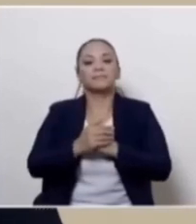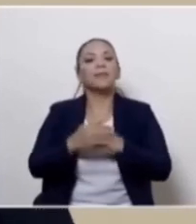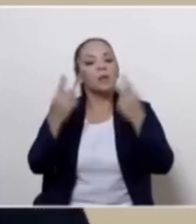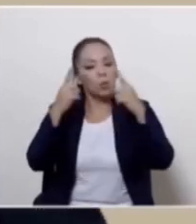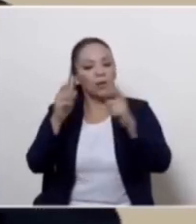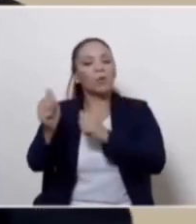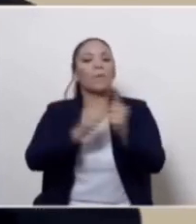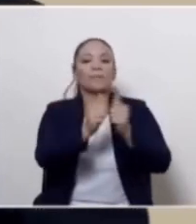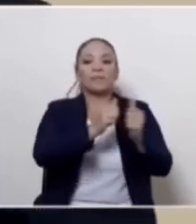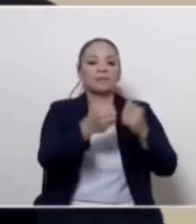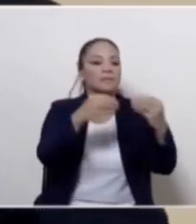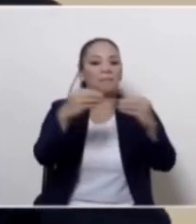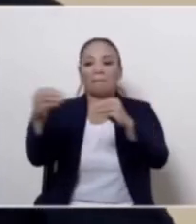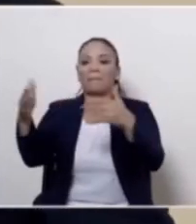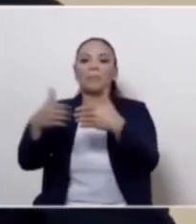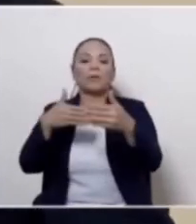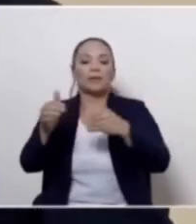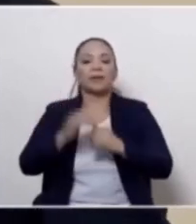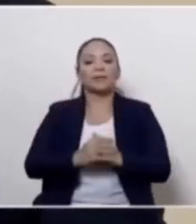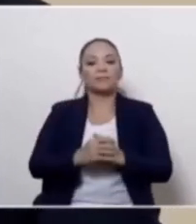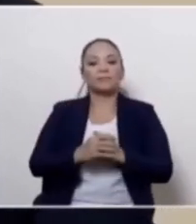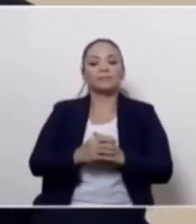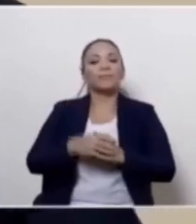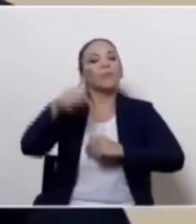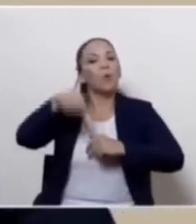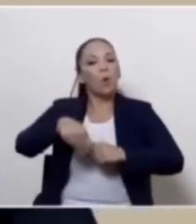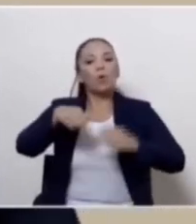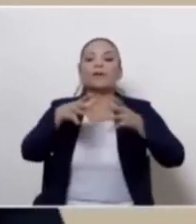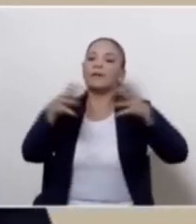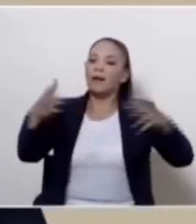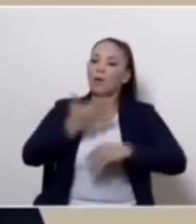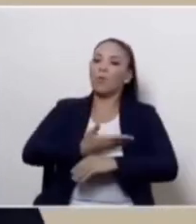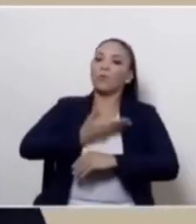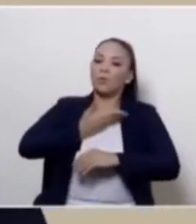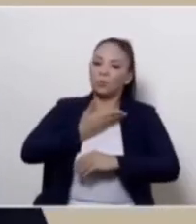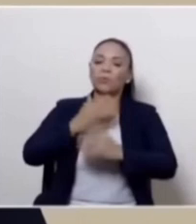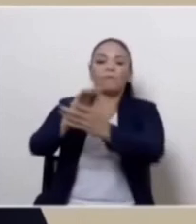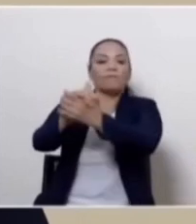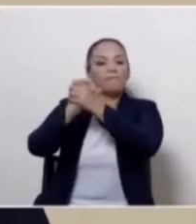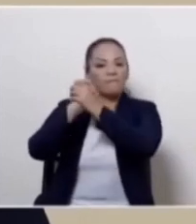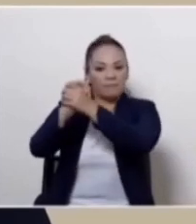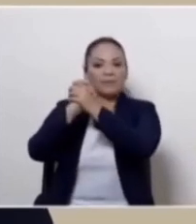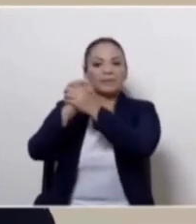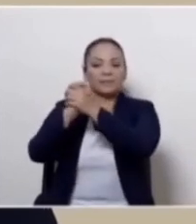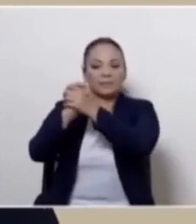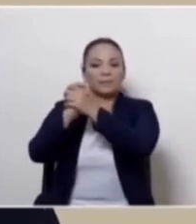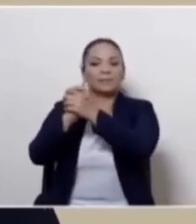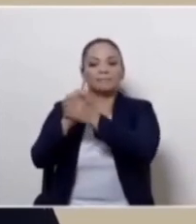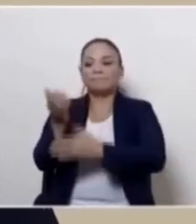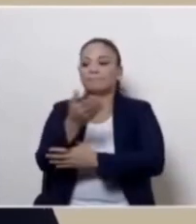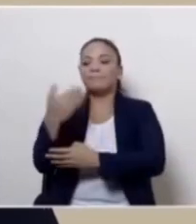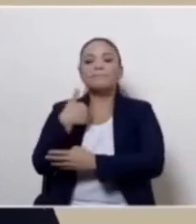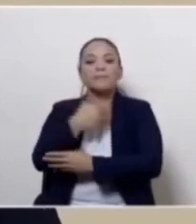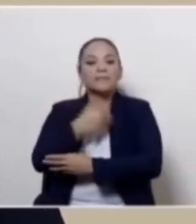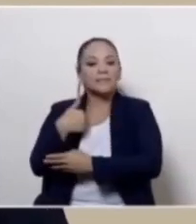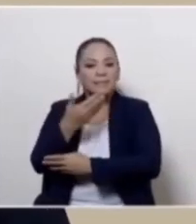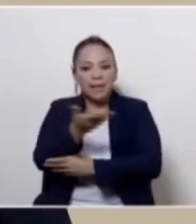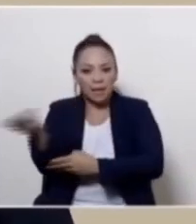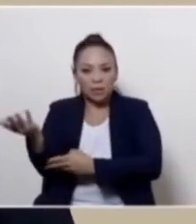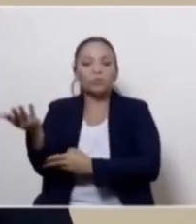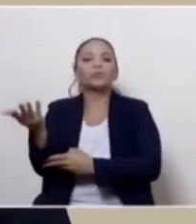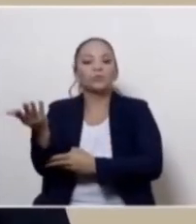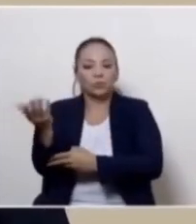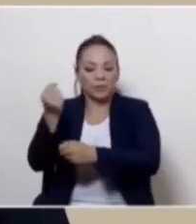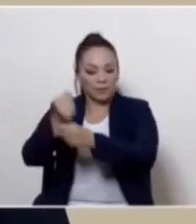Entonces, es con gran orgullo y felicitaciones a los ministerios involucrados,